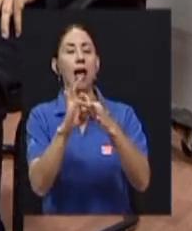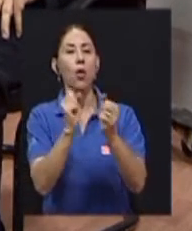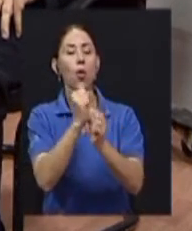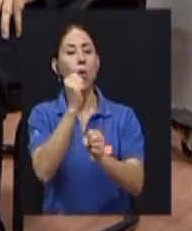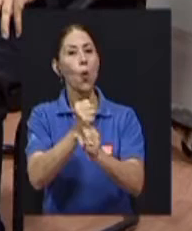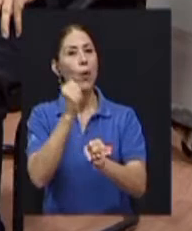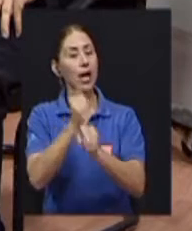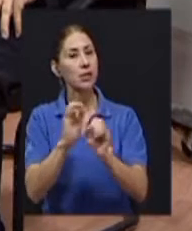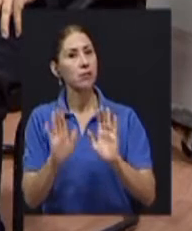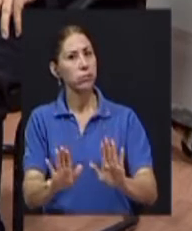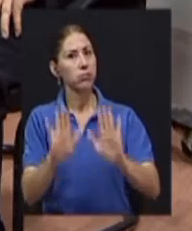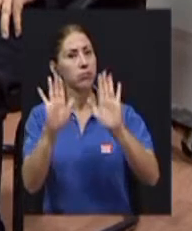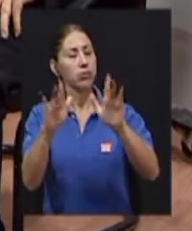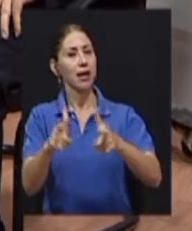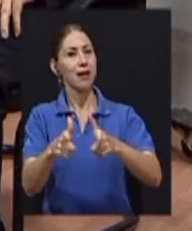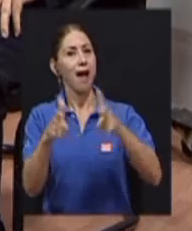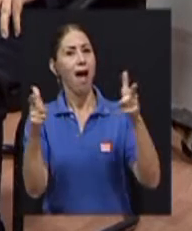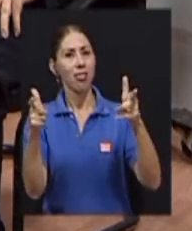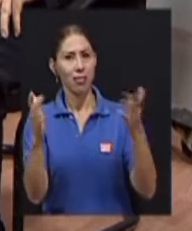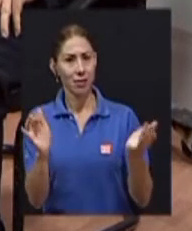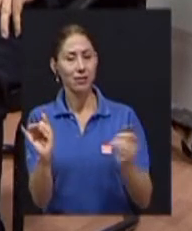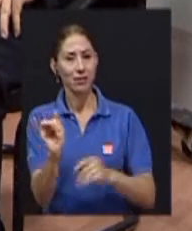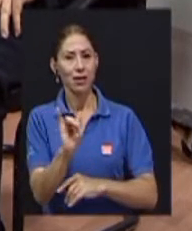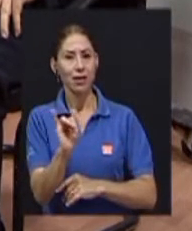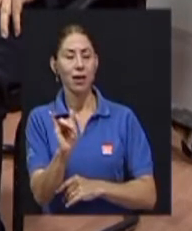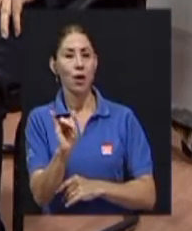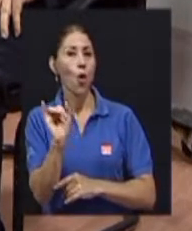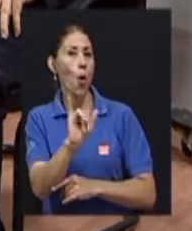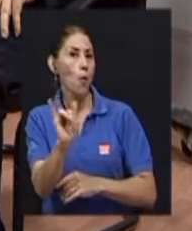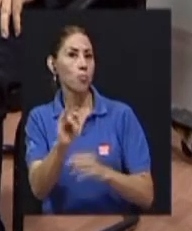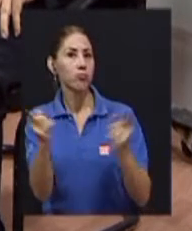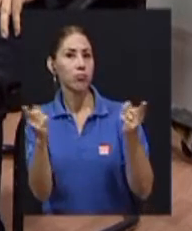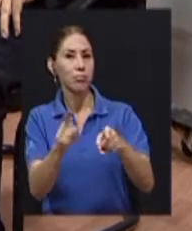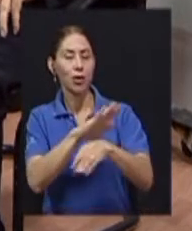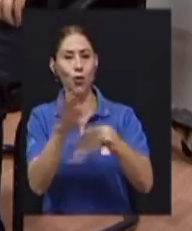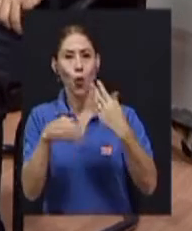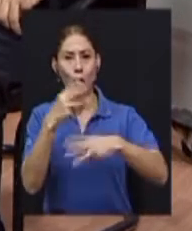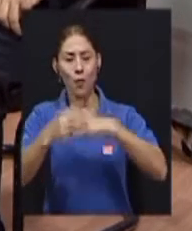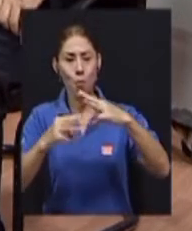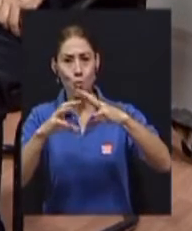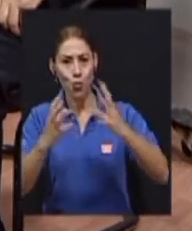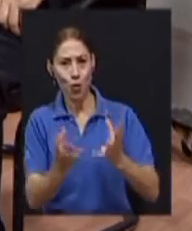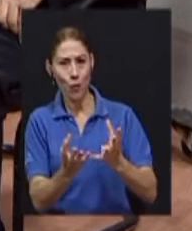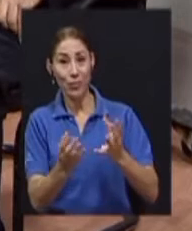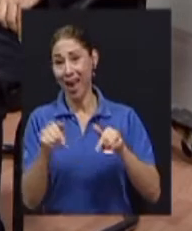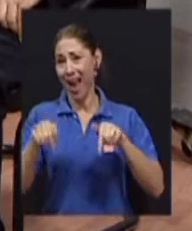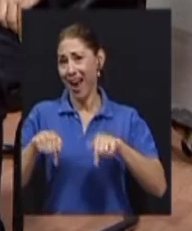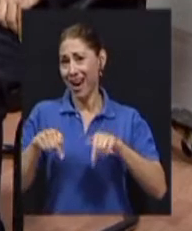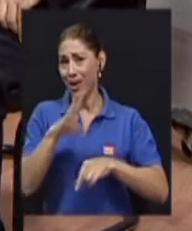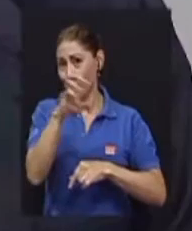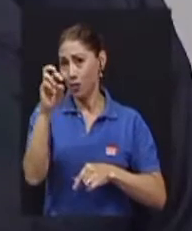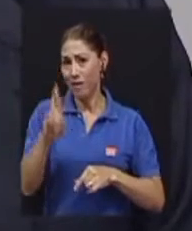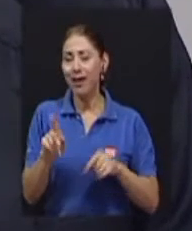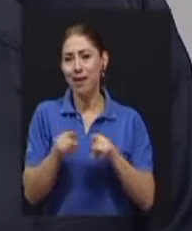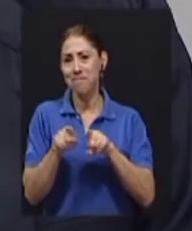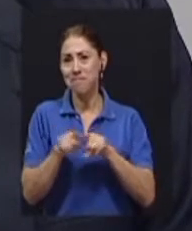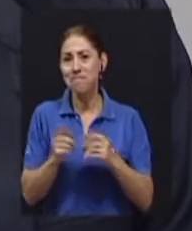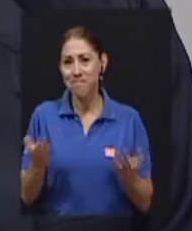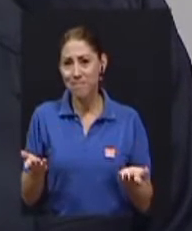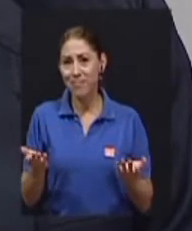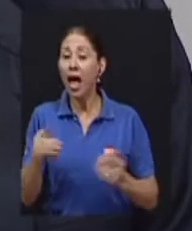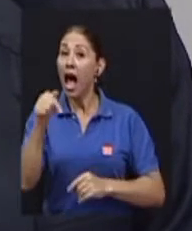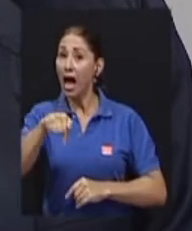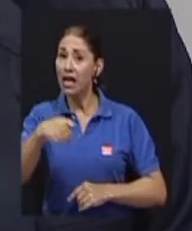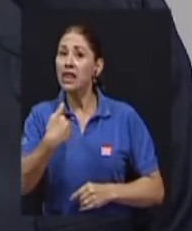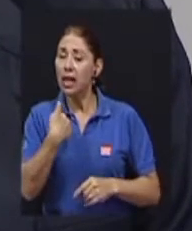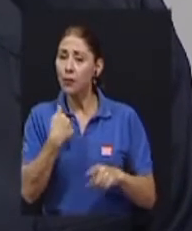Así es. Como efectivamente sucede en todo el mundo. Aquí en Costa Rica, pues no es excepción. Aquí tenemos